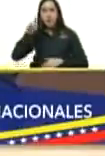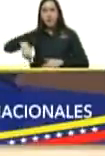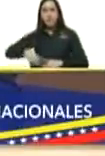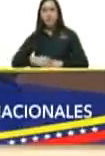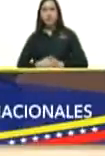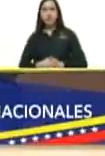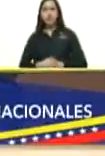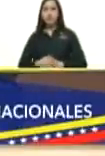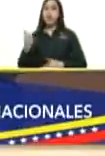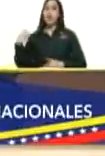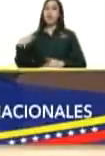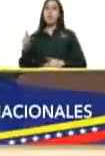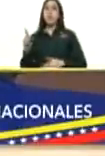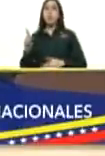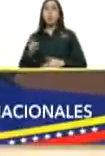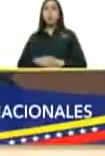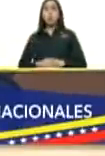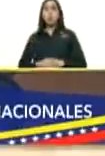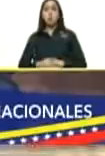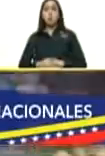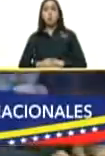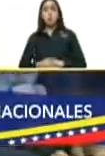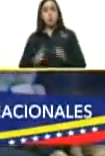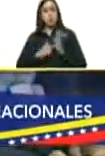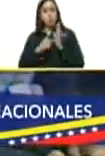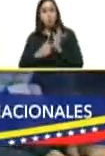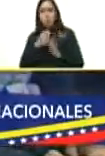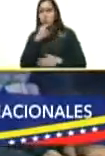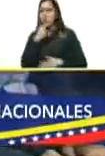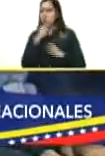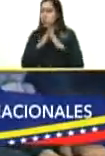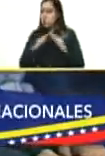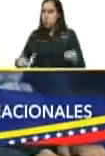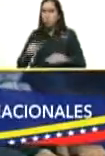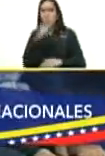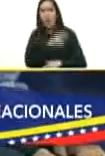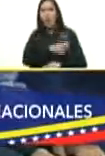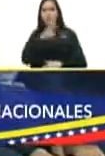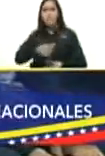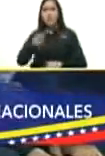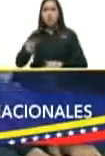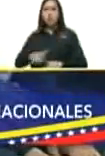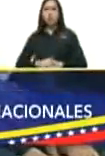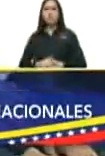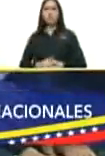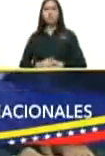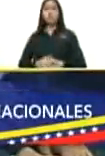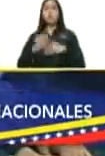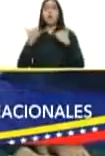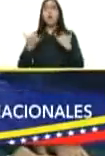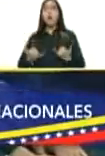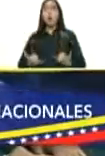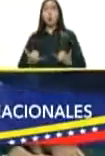hemos tenido íconos bonitos para toda la población y hoy